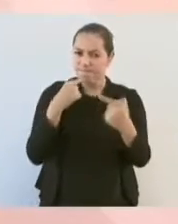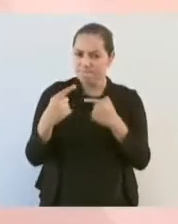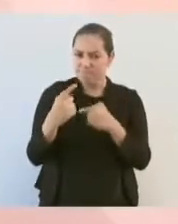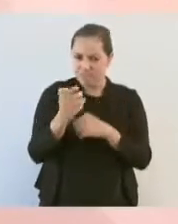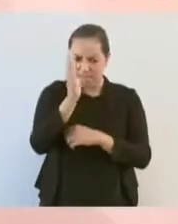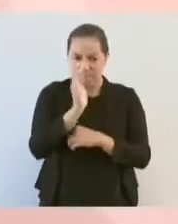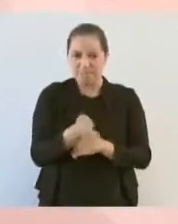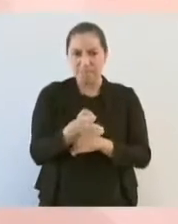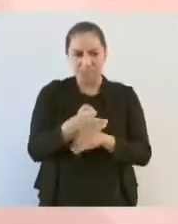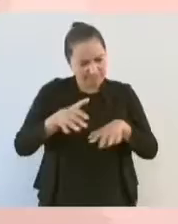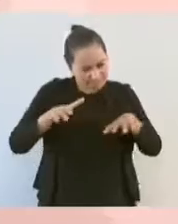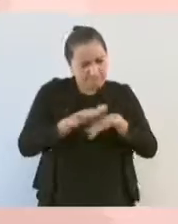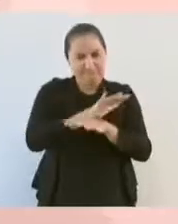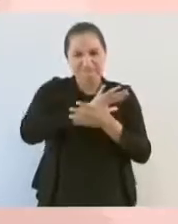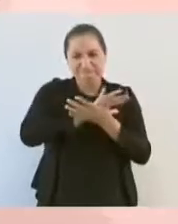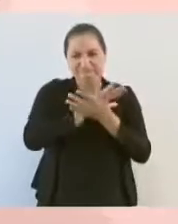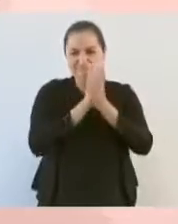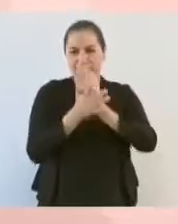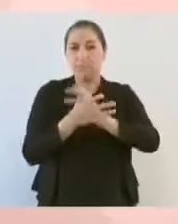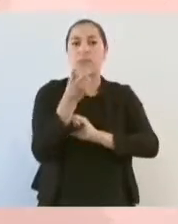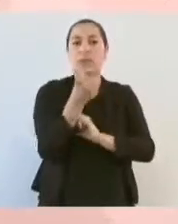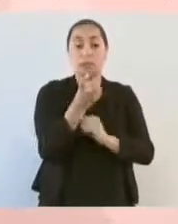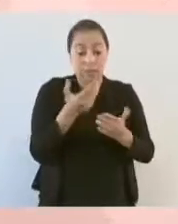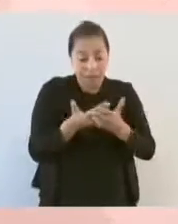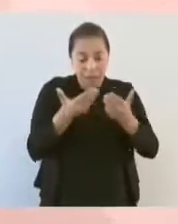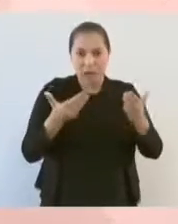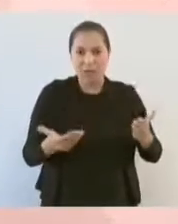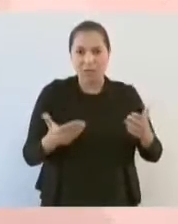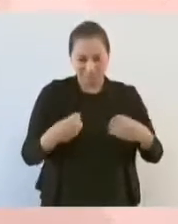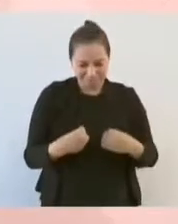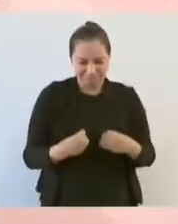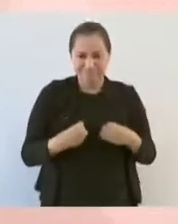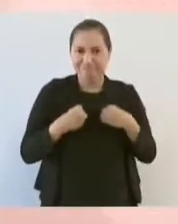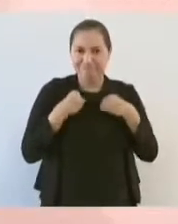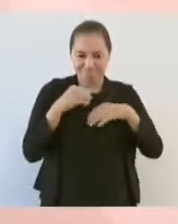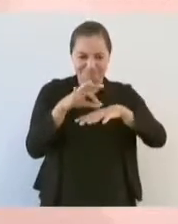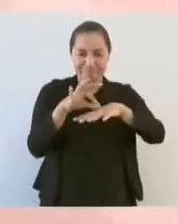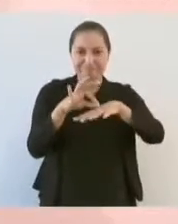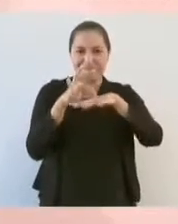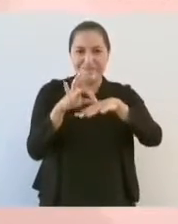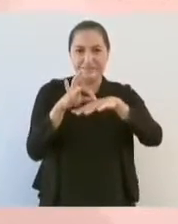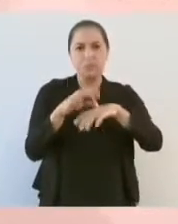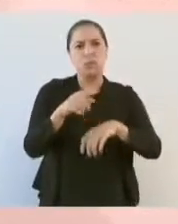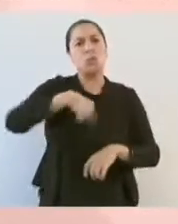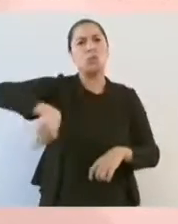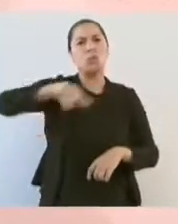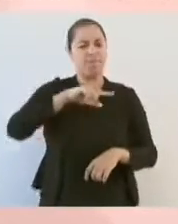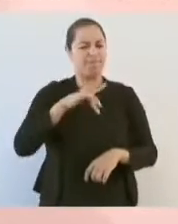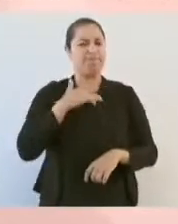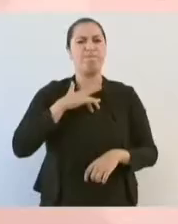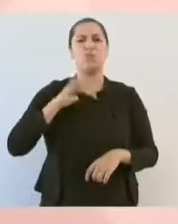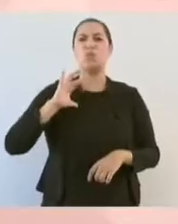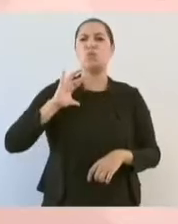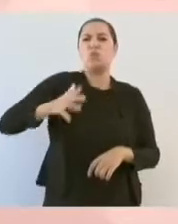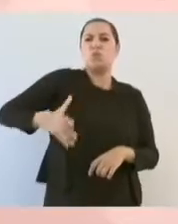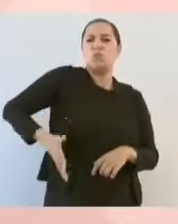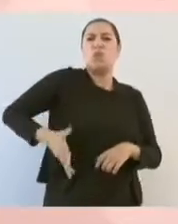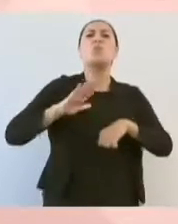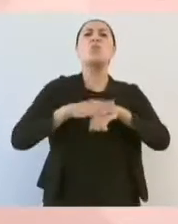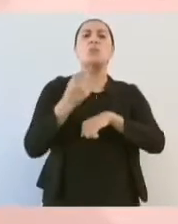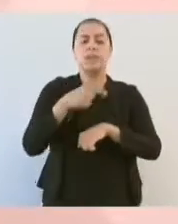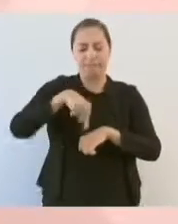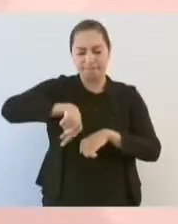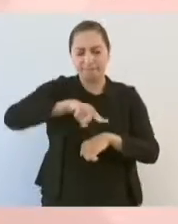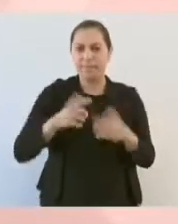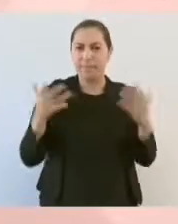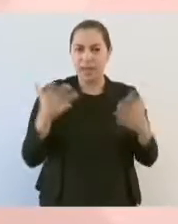Y es lo que estamos viviendo y debemos de sentirnos muy orgullosos porque lo estamos haciendo